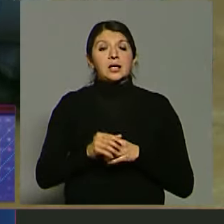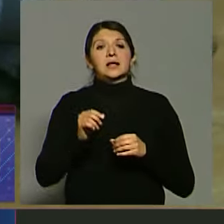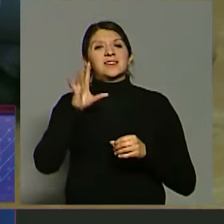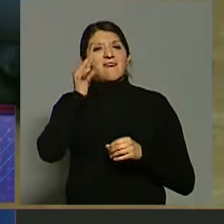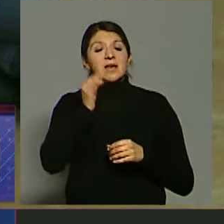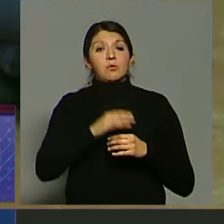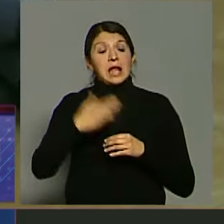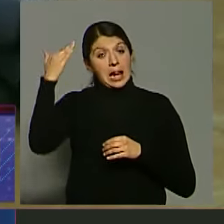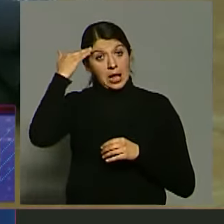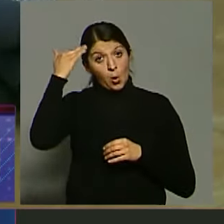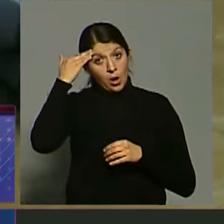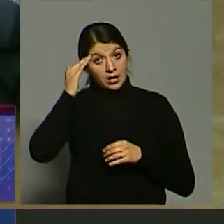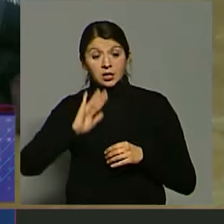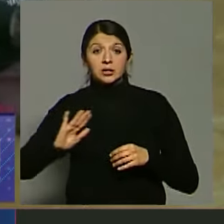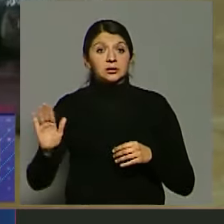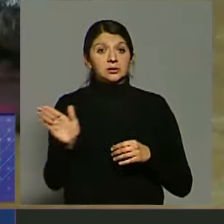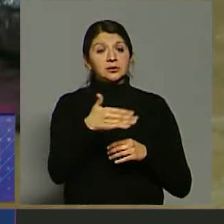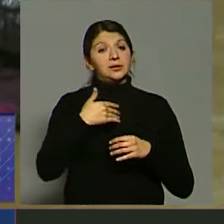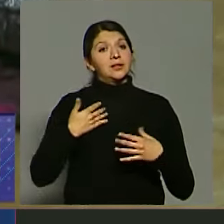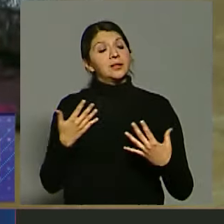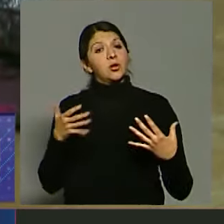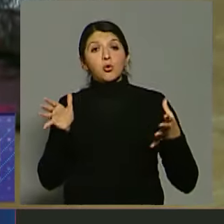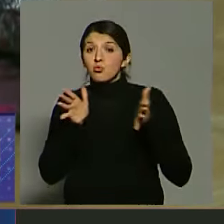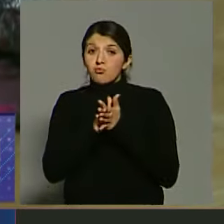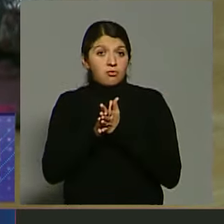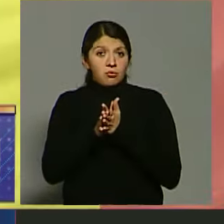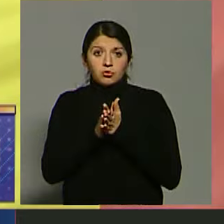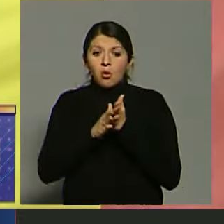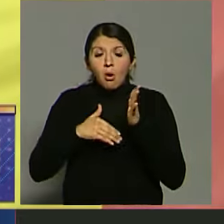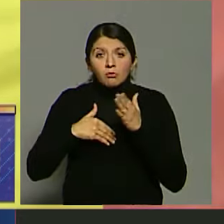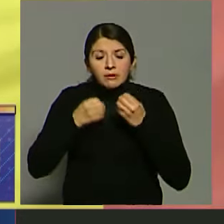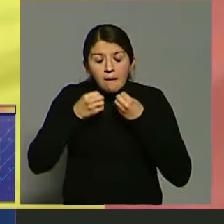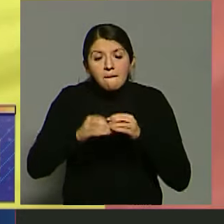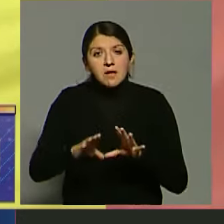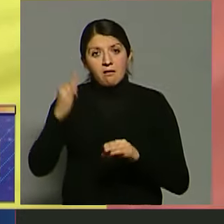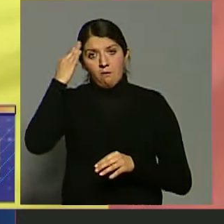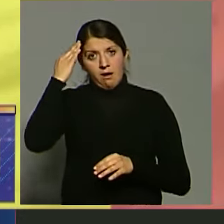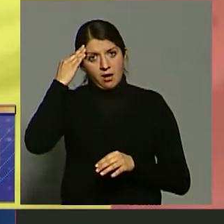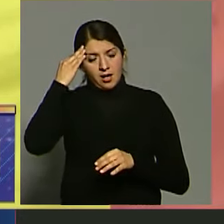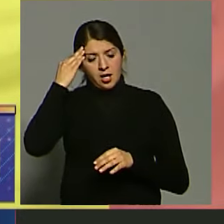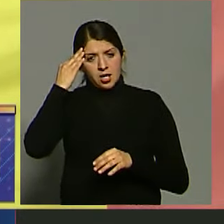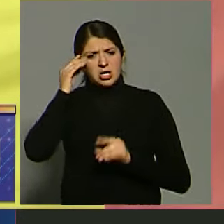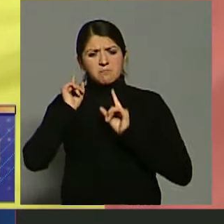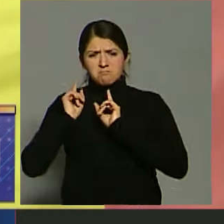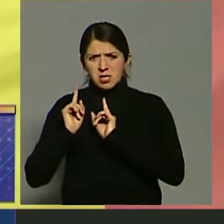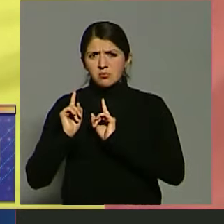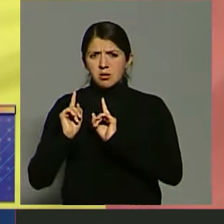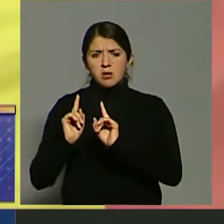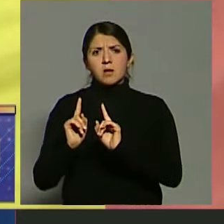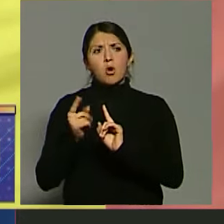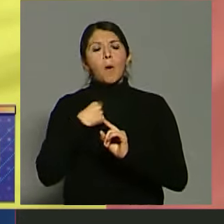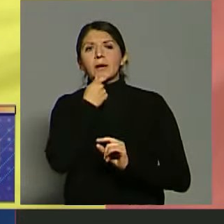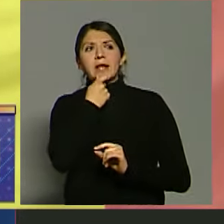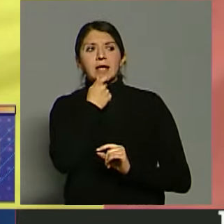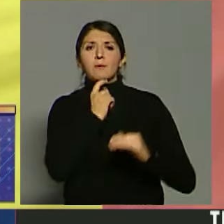lo construimos entre todos, que es algo que está vivo, que no tenemos que aferrarnos a las instituciones, que nos dicen